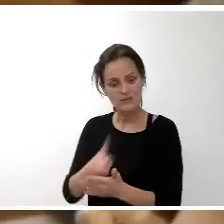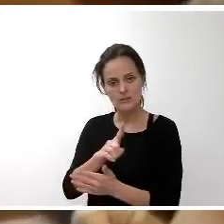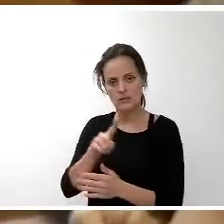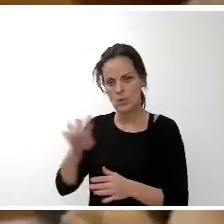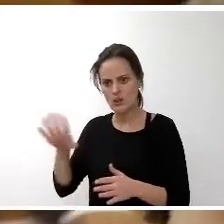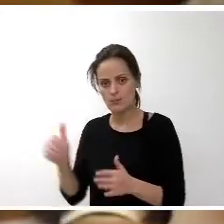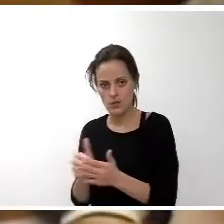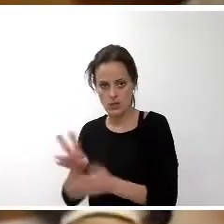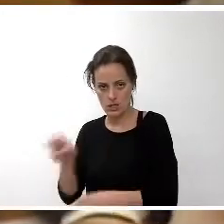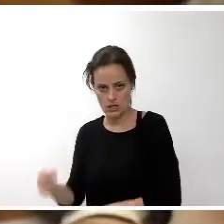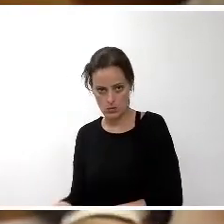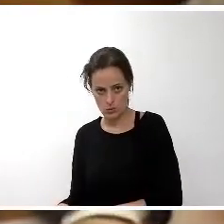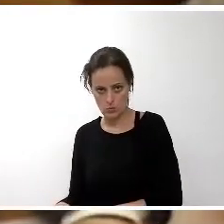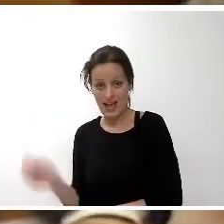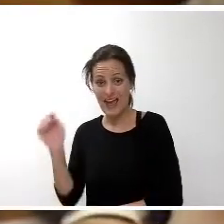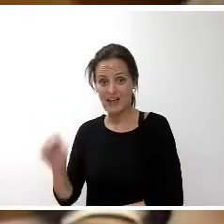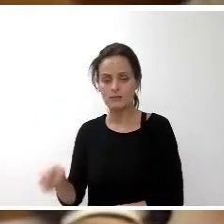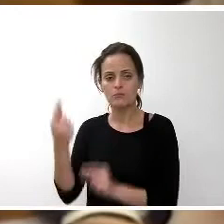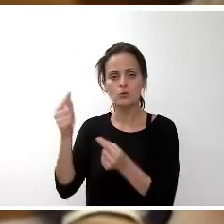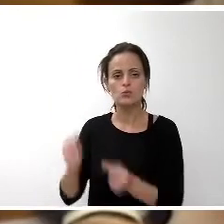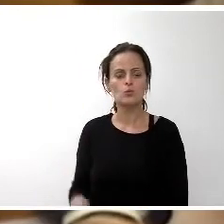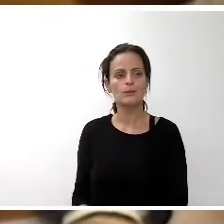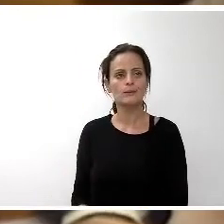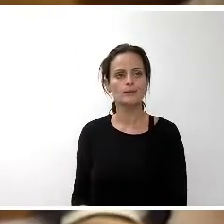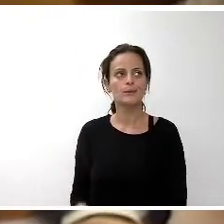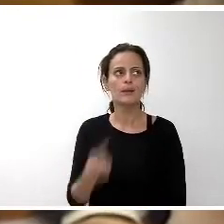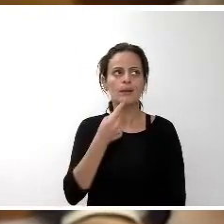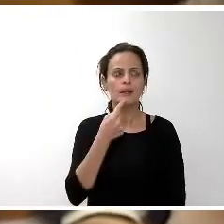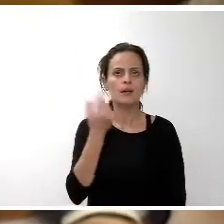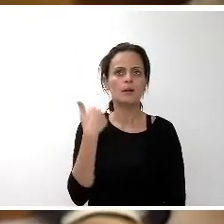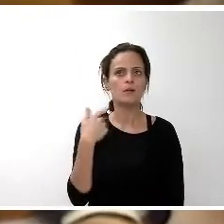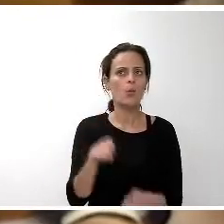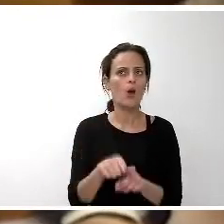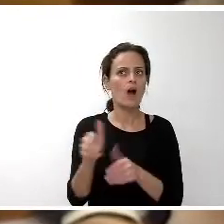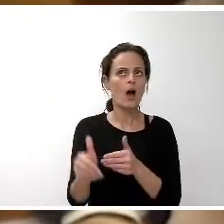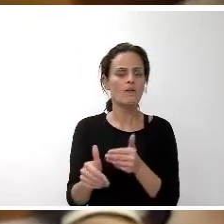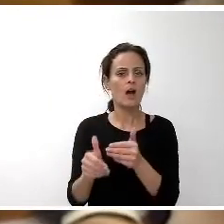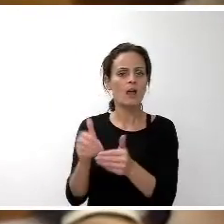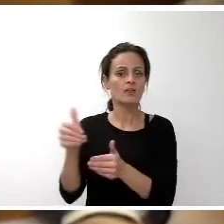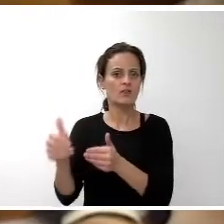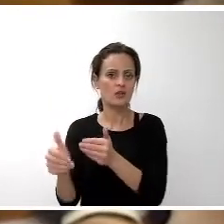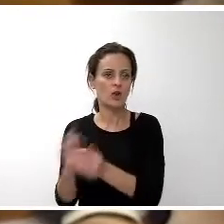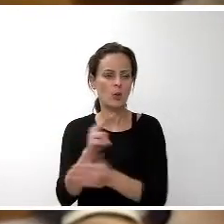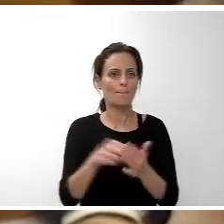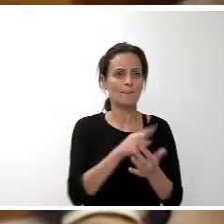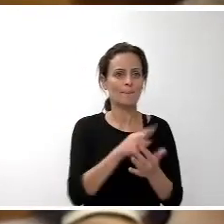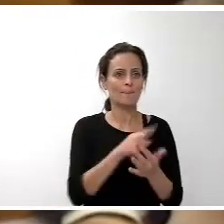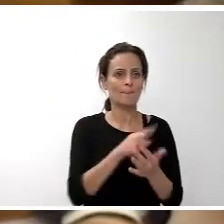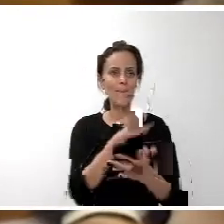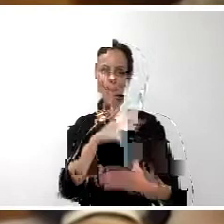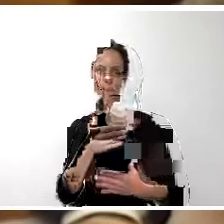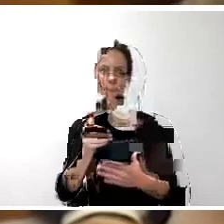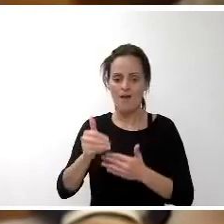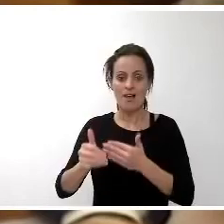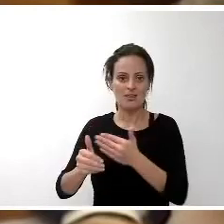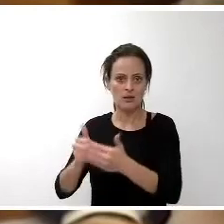Es un presupuesto que, como dije antes, sigue avanzando de forma reiterada desde el pasado 2011. Y avanzando